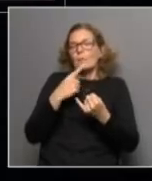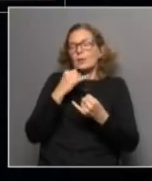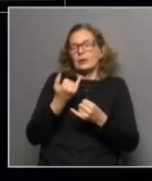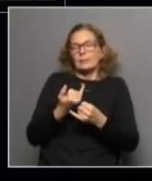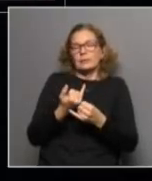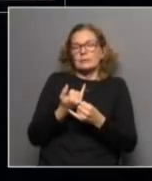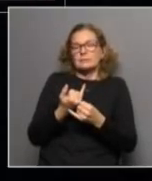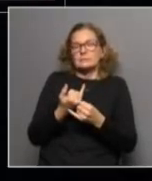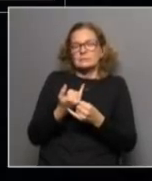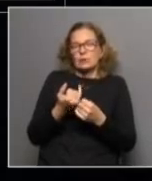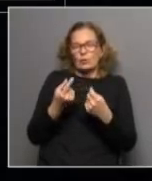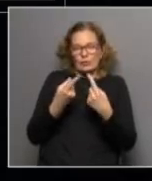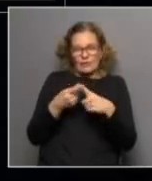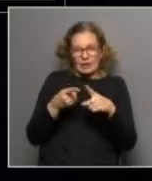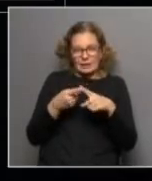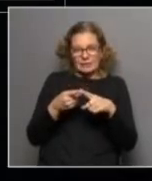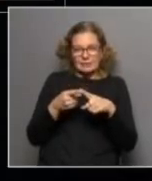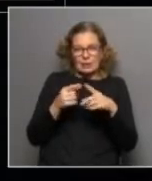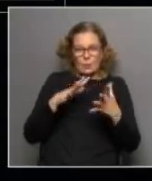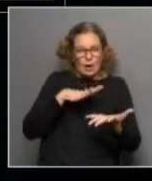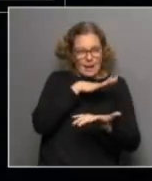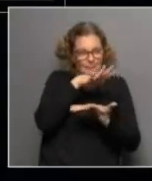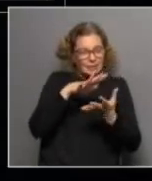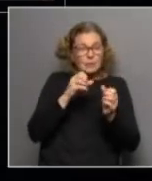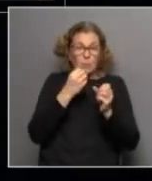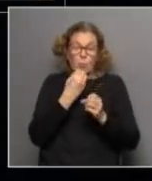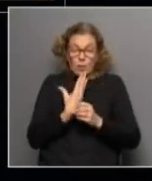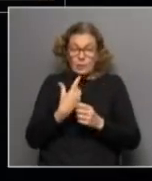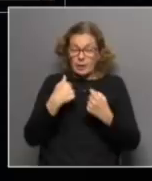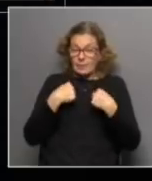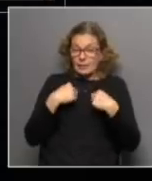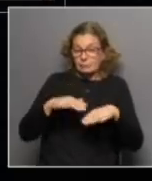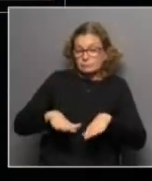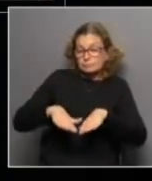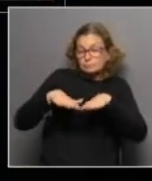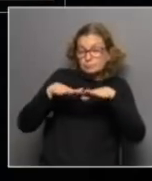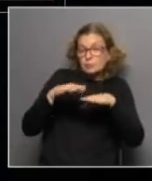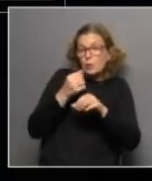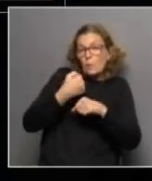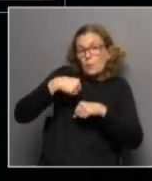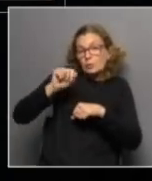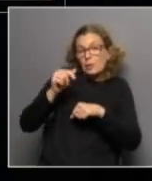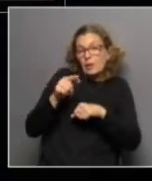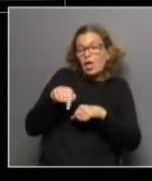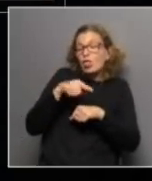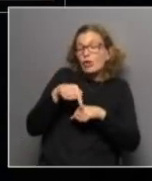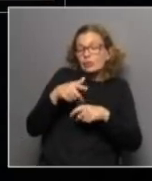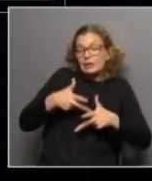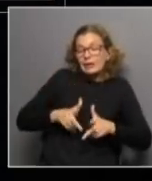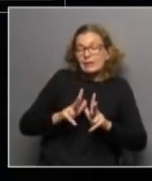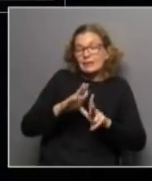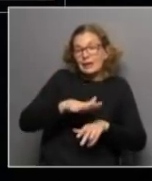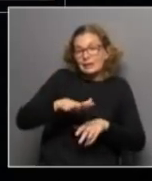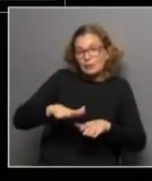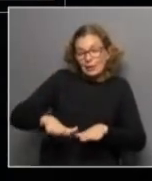cuestiones vinculadas al ambiente óptimo entonces no importaba de dónde nacían esos niños